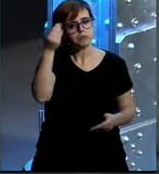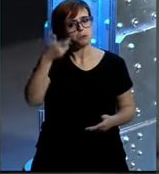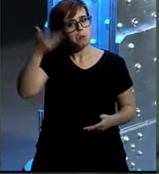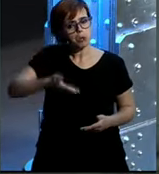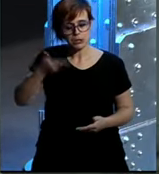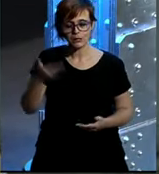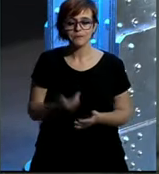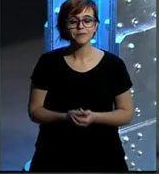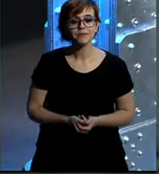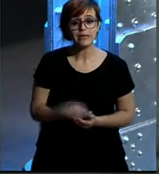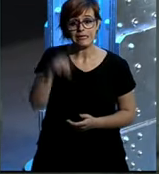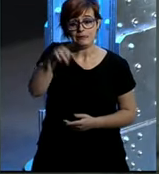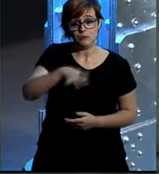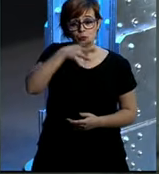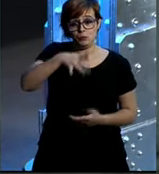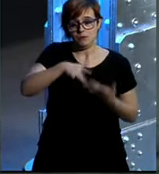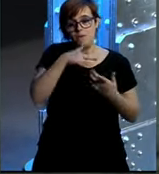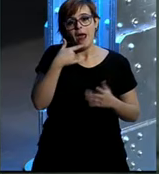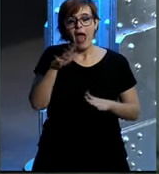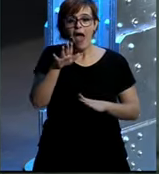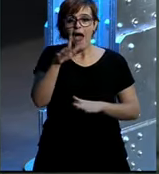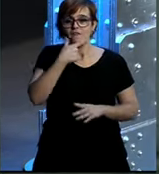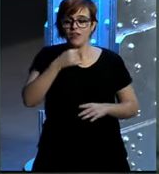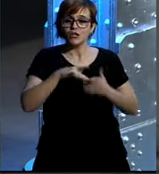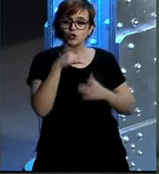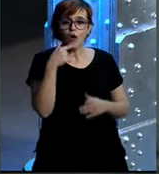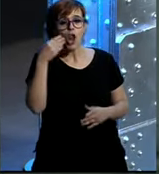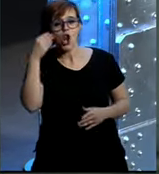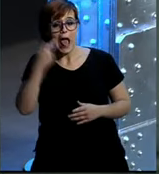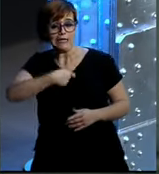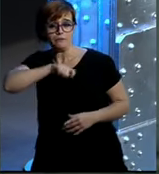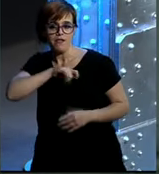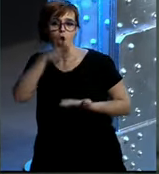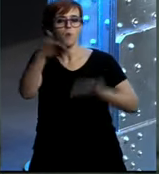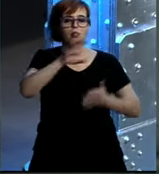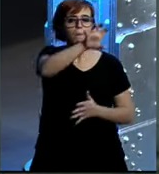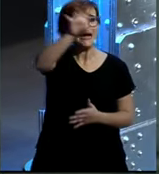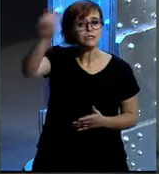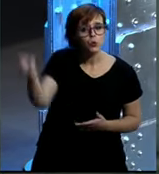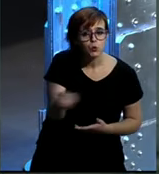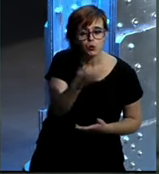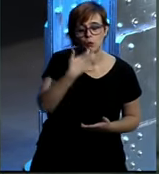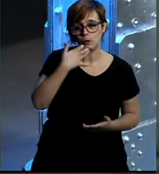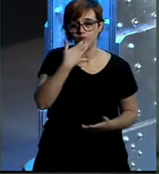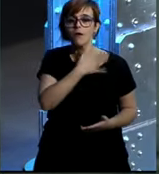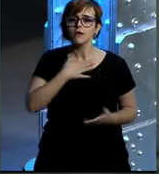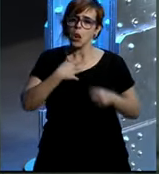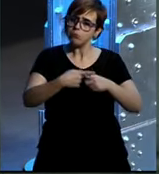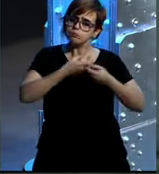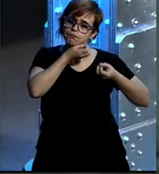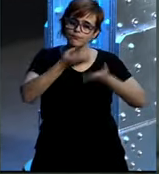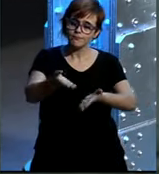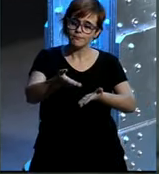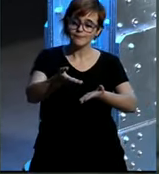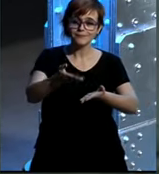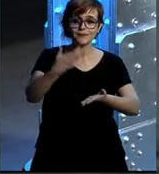capitalizar. Aquí un poco para ponernos bien a L'Oreal España versus otros países, sí que quiero compartir que, bueno,